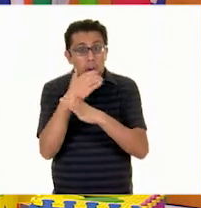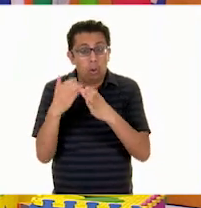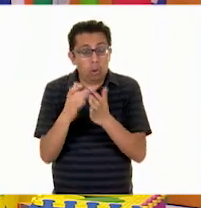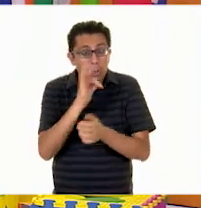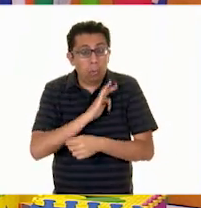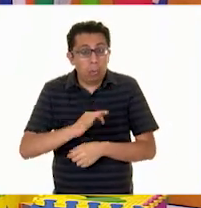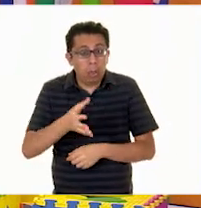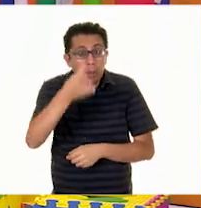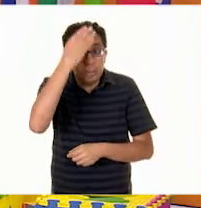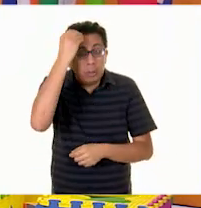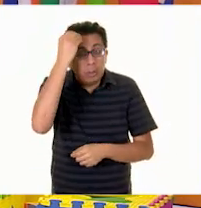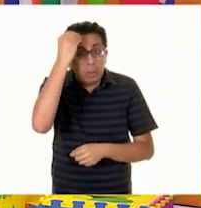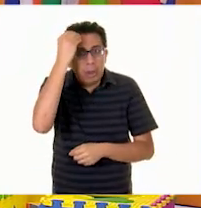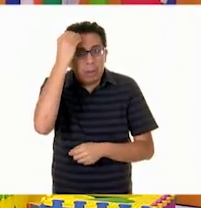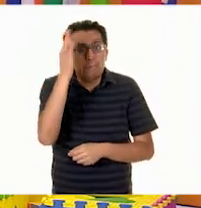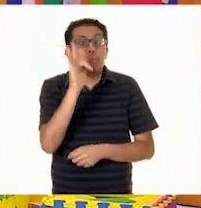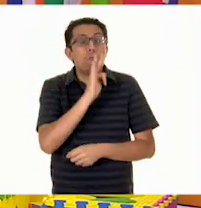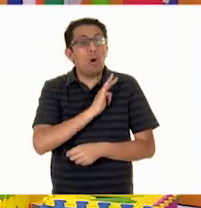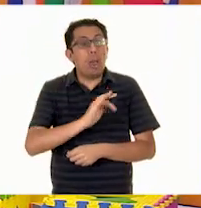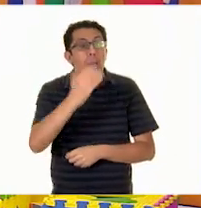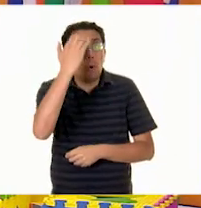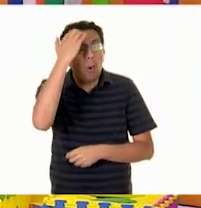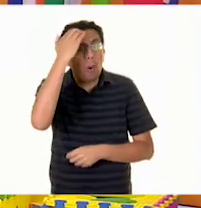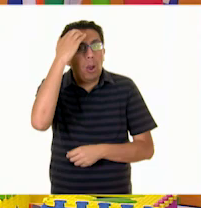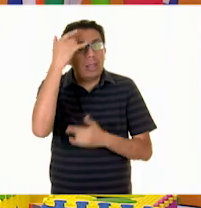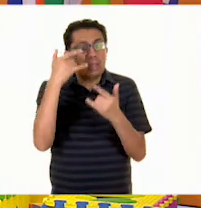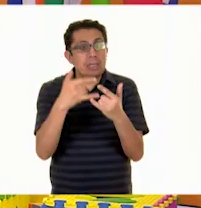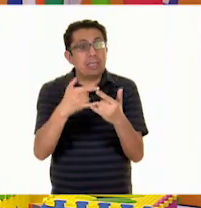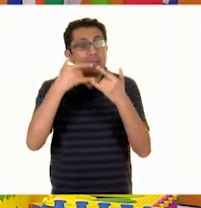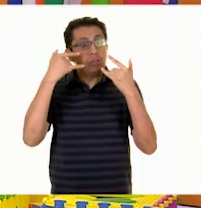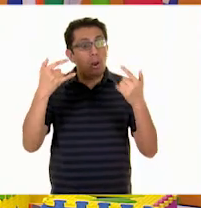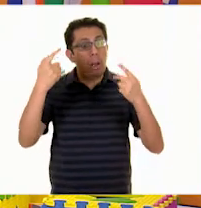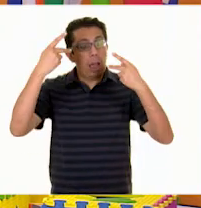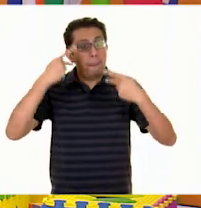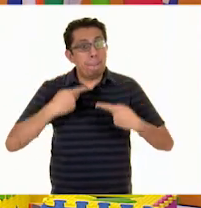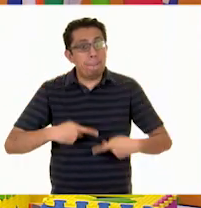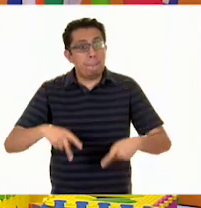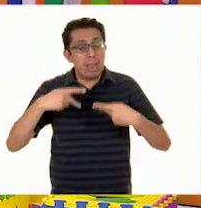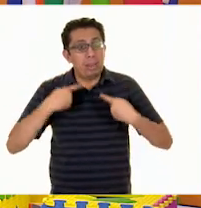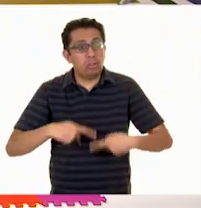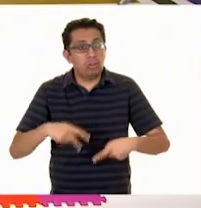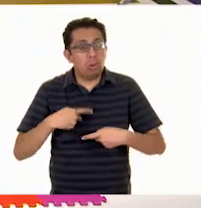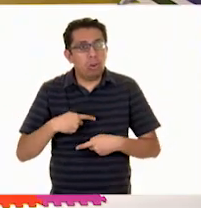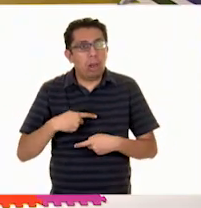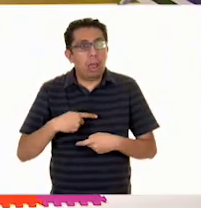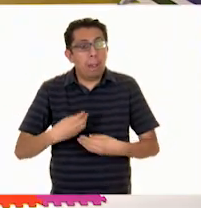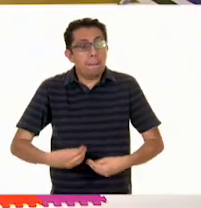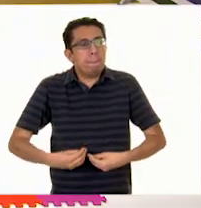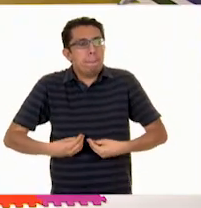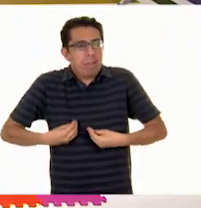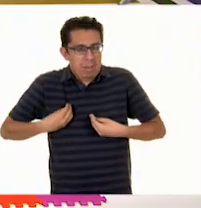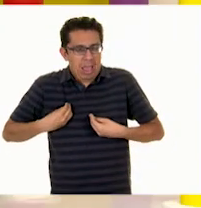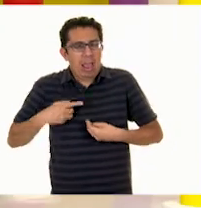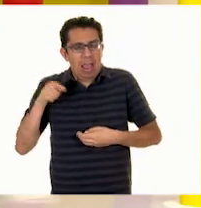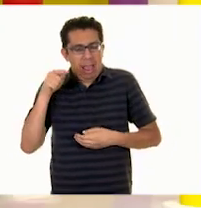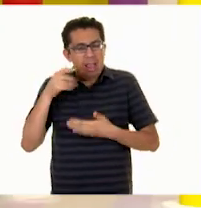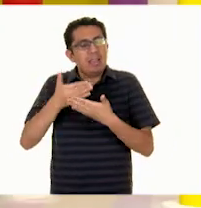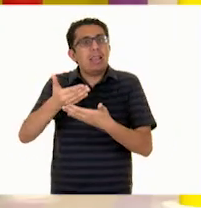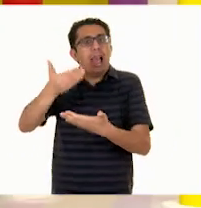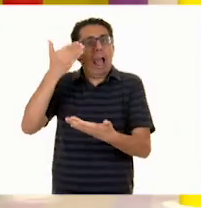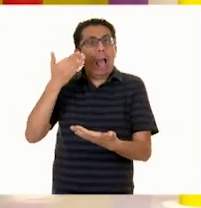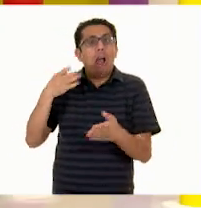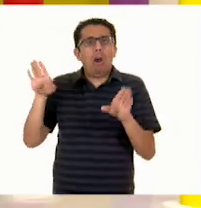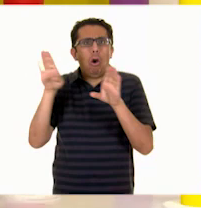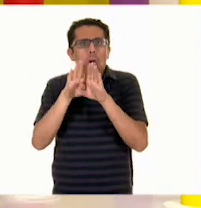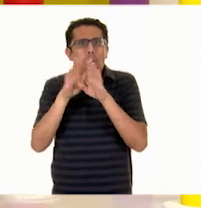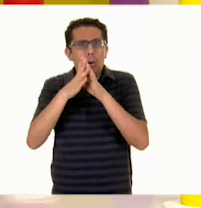museo. Podemos conocer la historia de las personas, en este caso, que vivieron ahí. Cómo